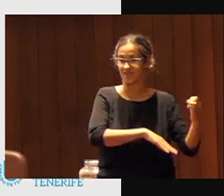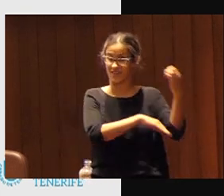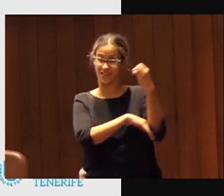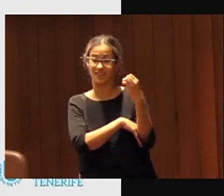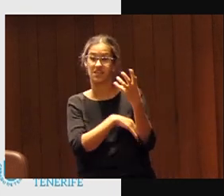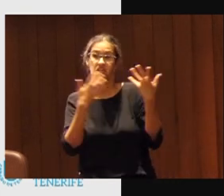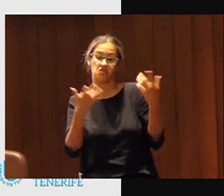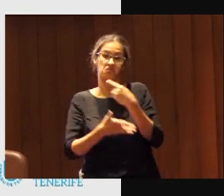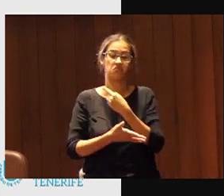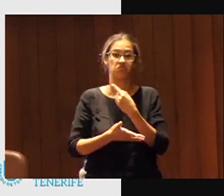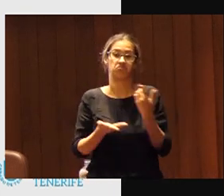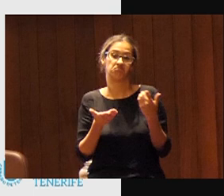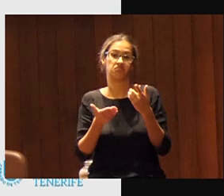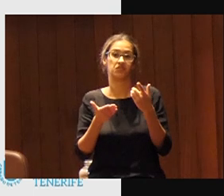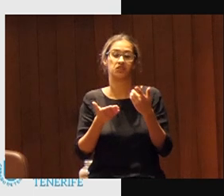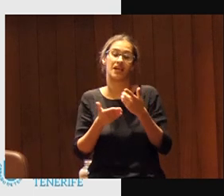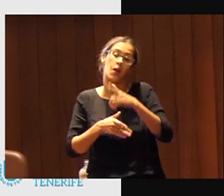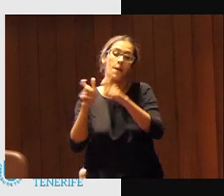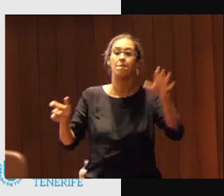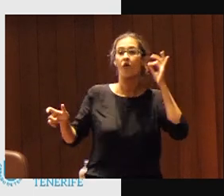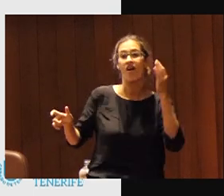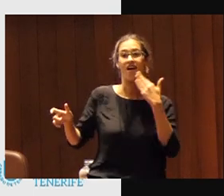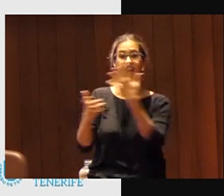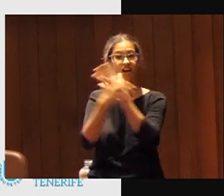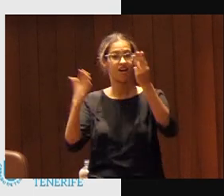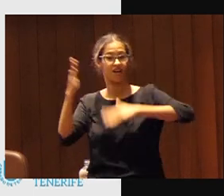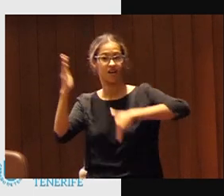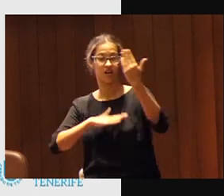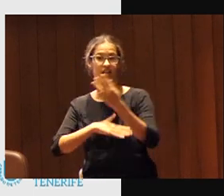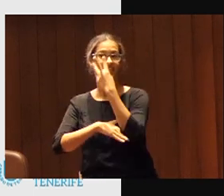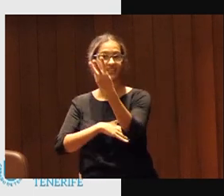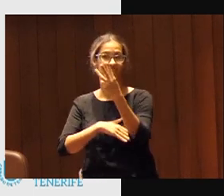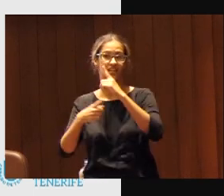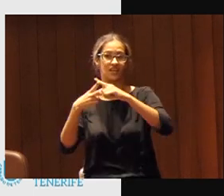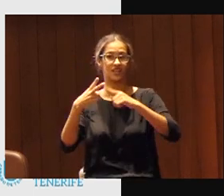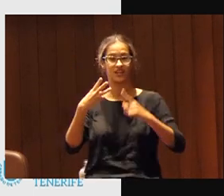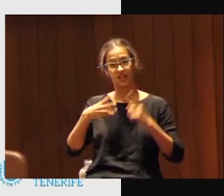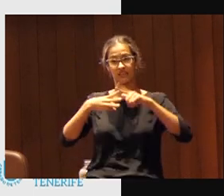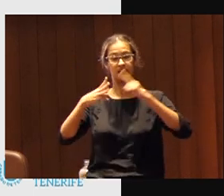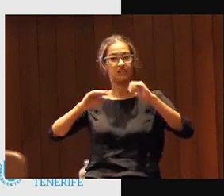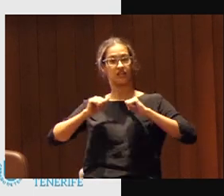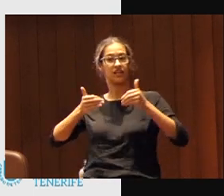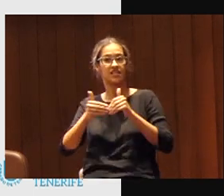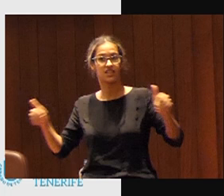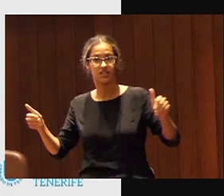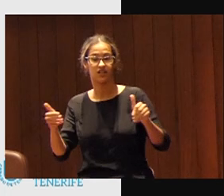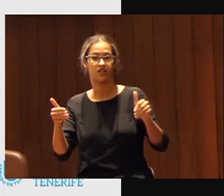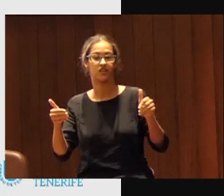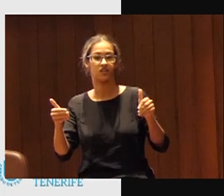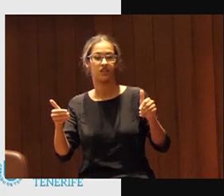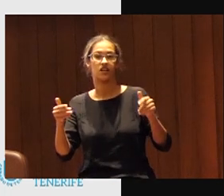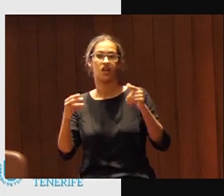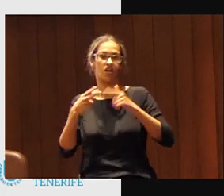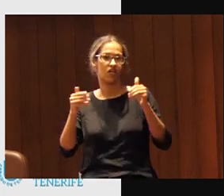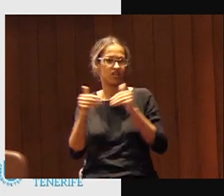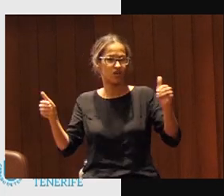es destinado a mujeres mayores de 18 años en tres modalidades iniciación iniciación plus